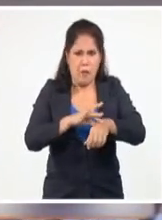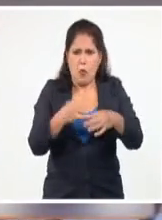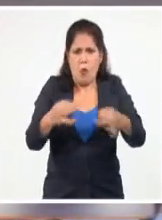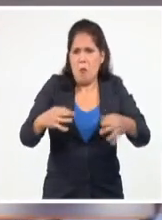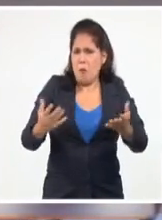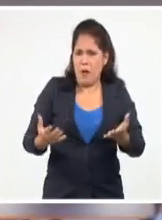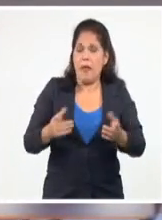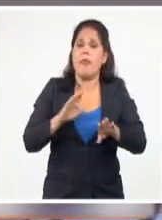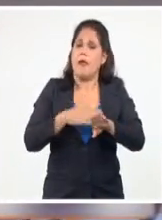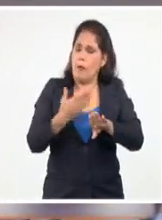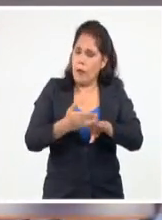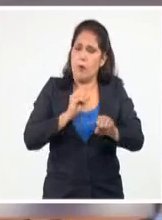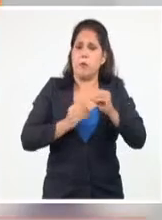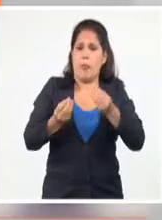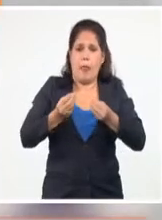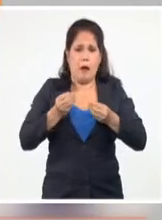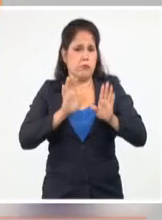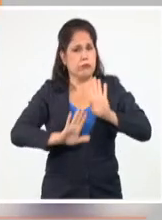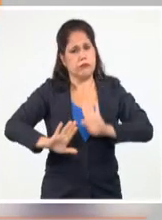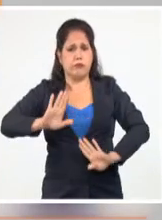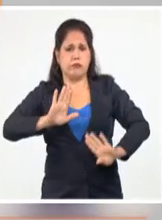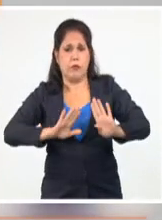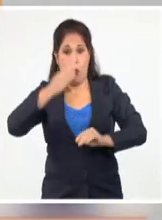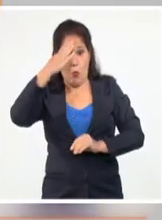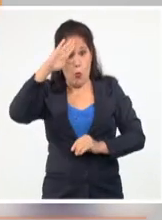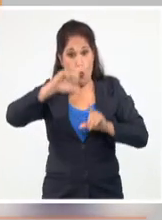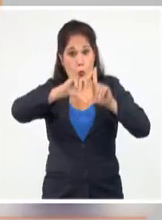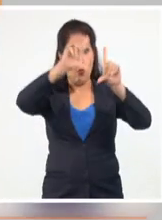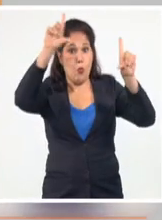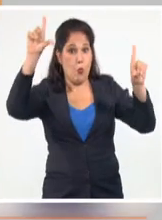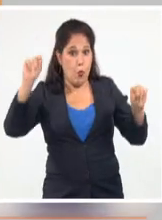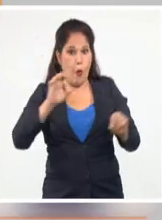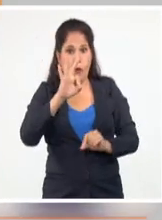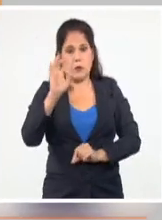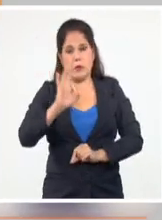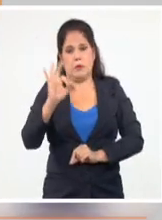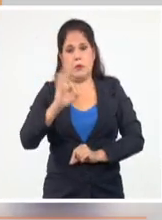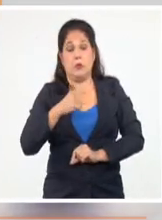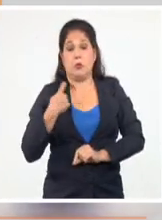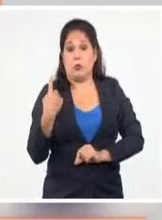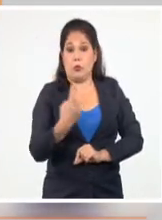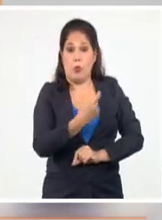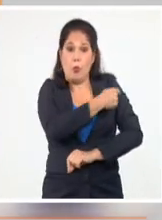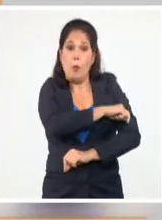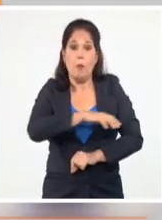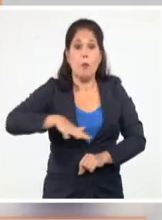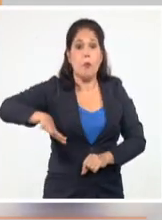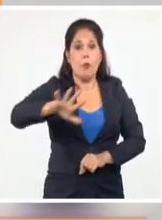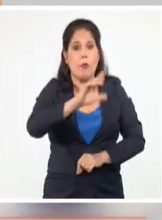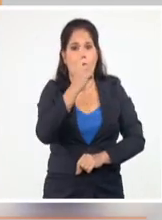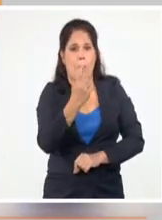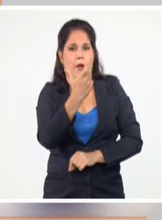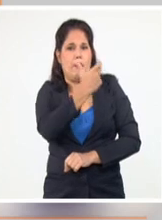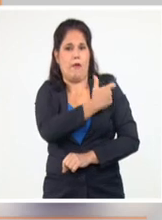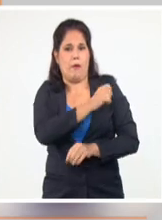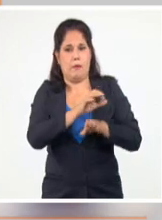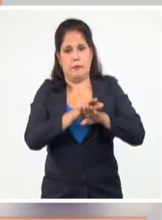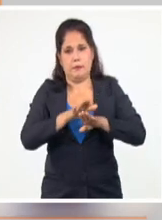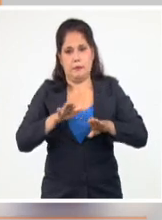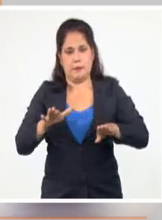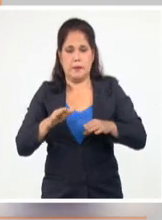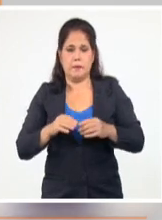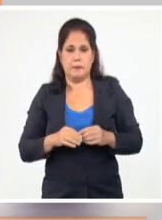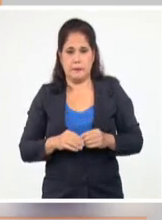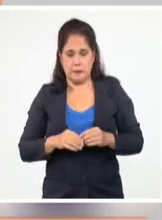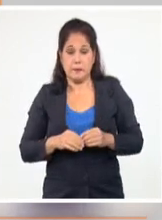le deja cierta protección. Cuba cuenta ya con más del 80% de su población con al menos una dosis de vacunas anticovid